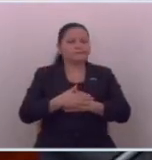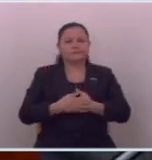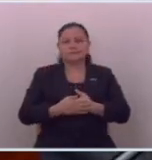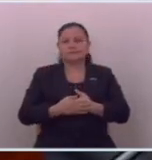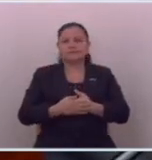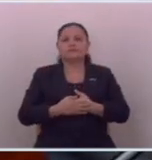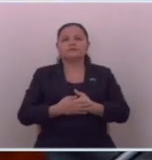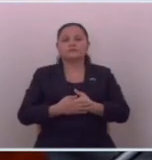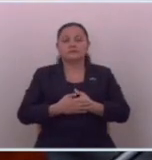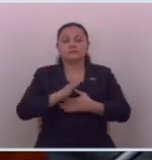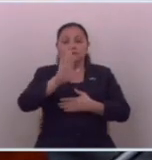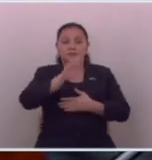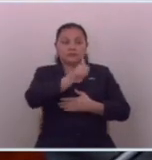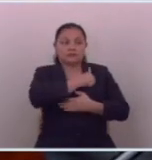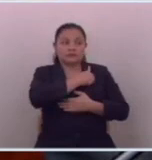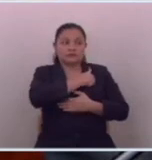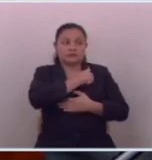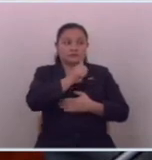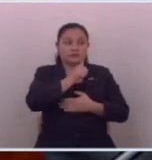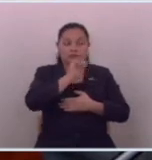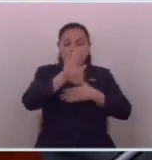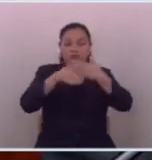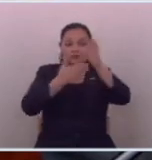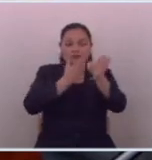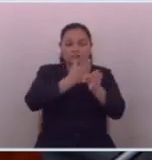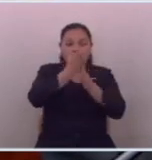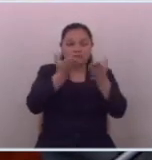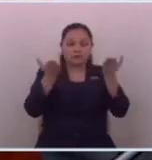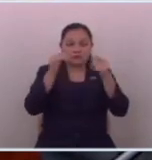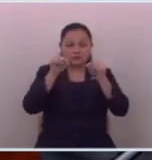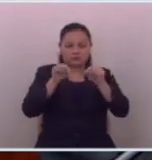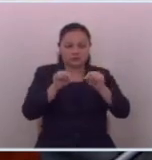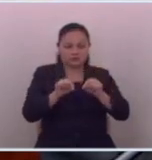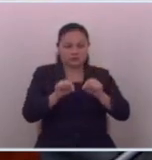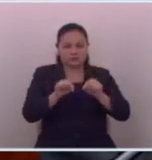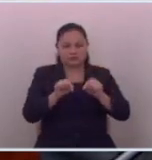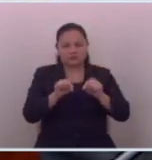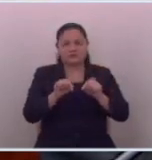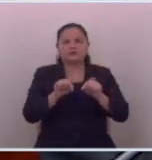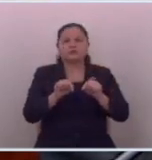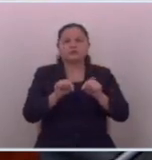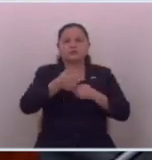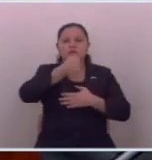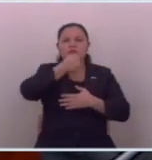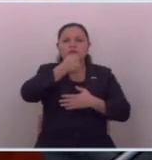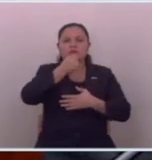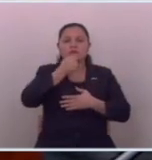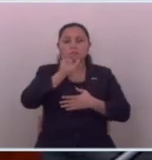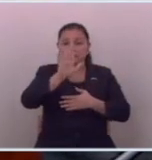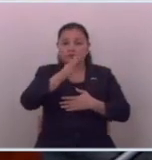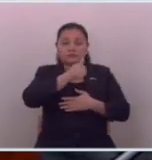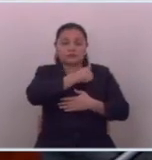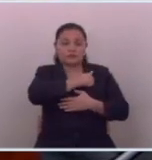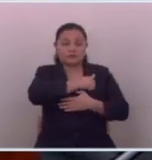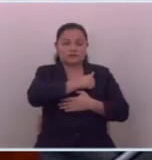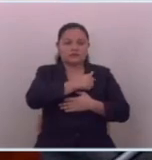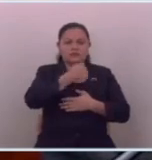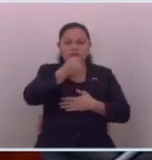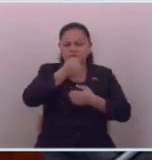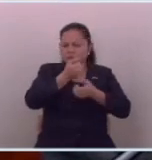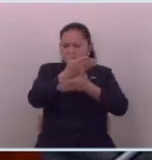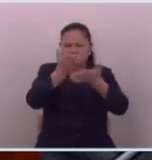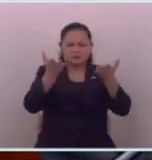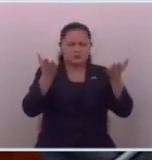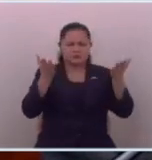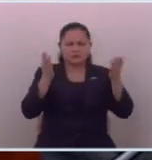y esa es la responsabilidad que los profesionales que ejercen el periodismo tienen informen